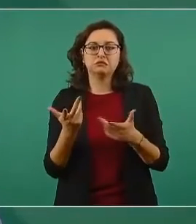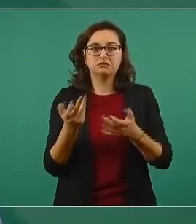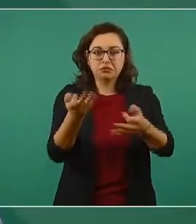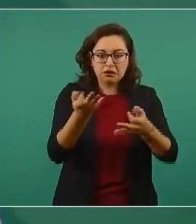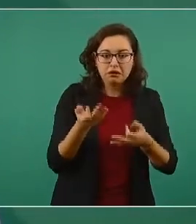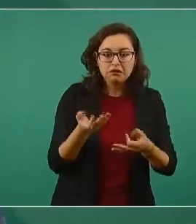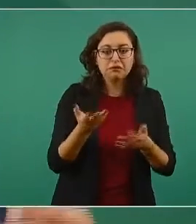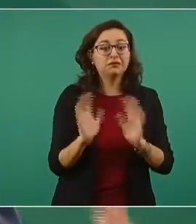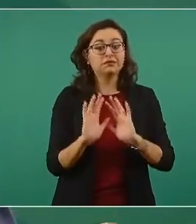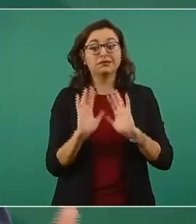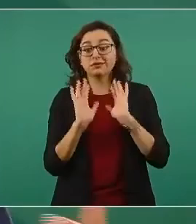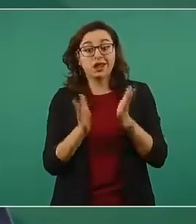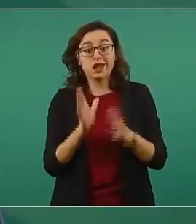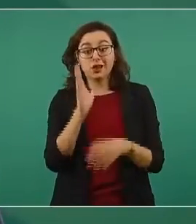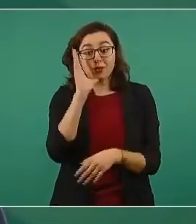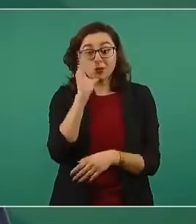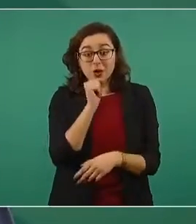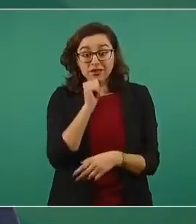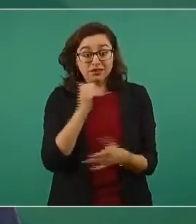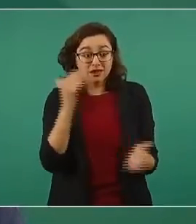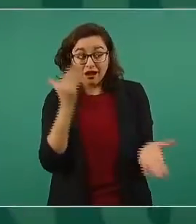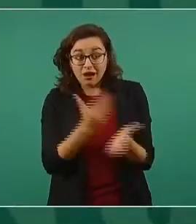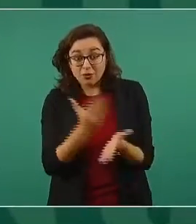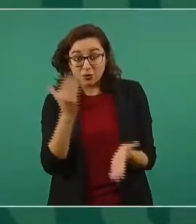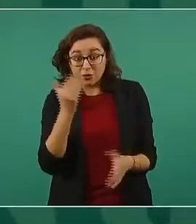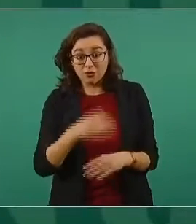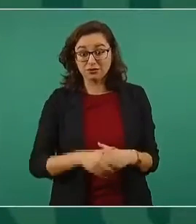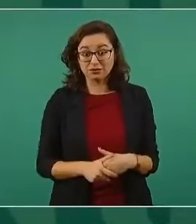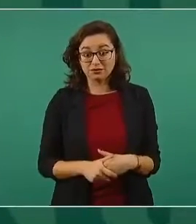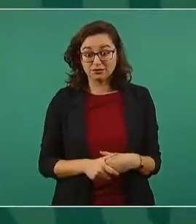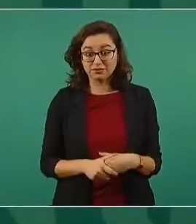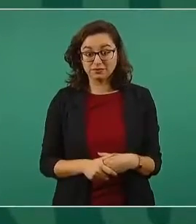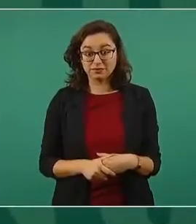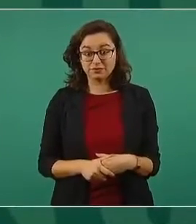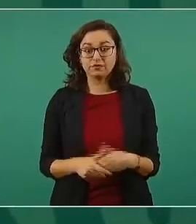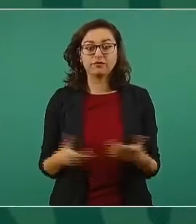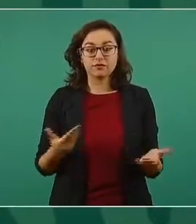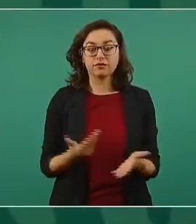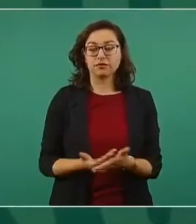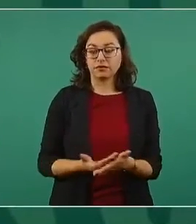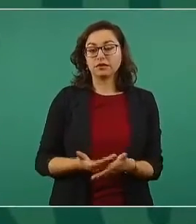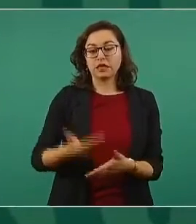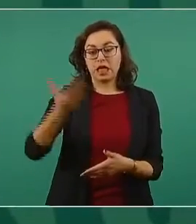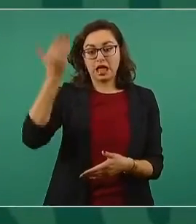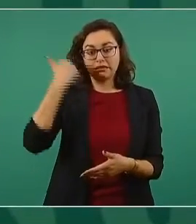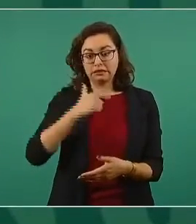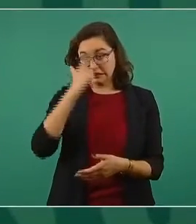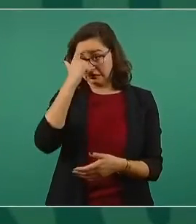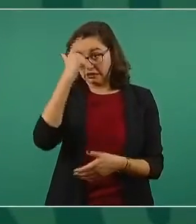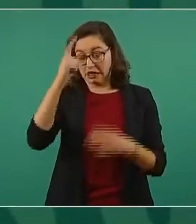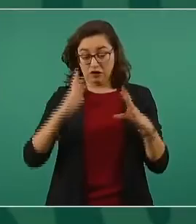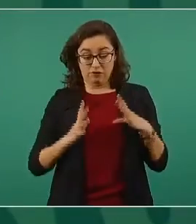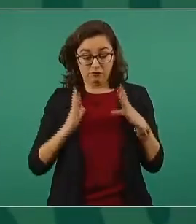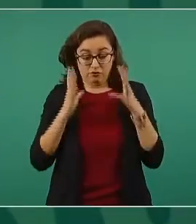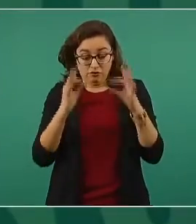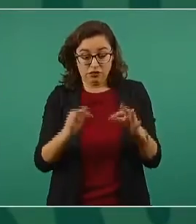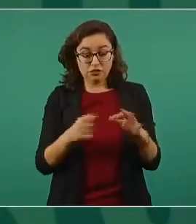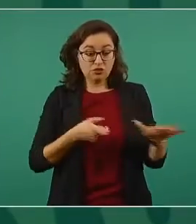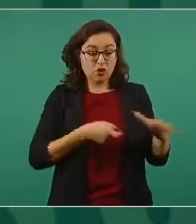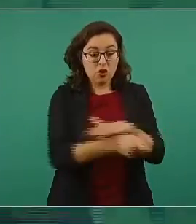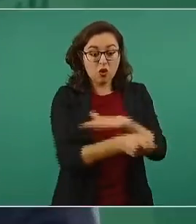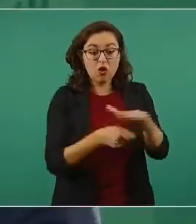Porfirio Díaz creó ese mecanismo de cooptación